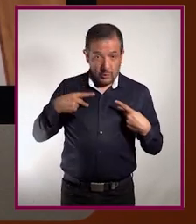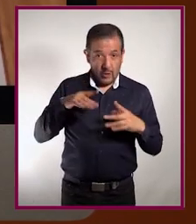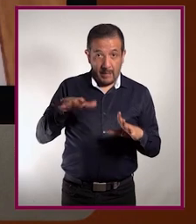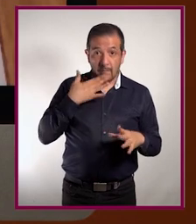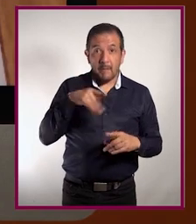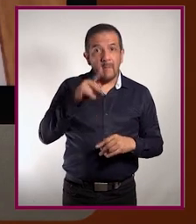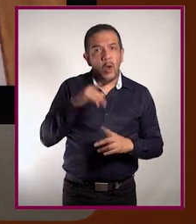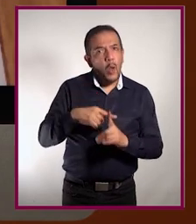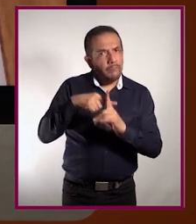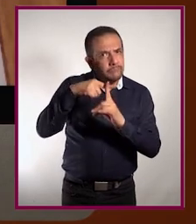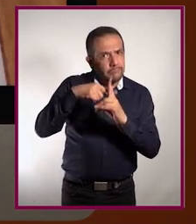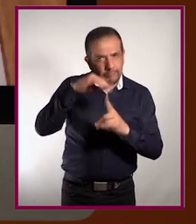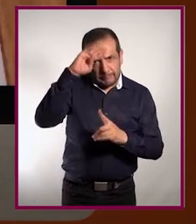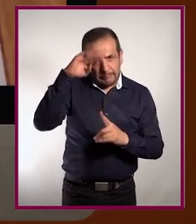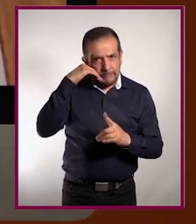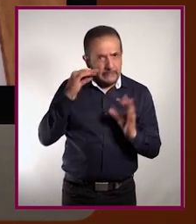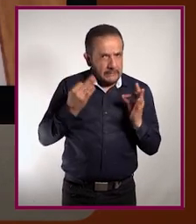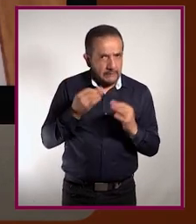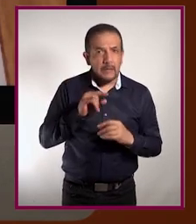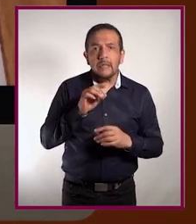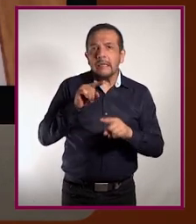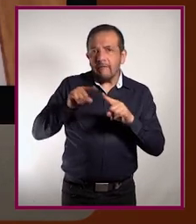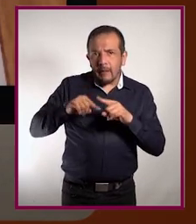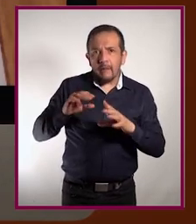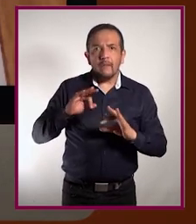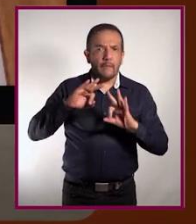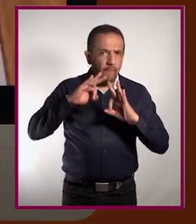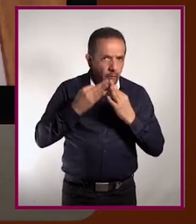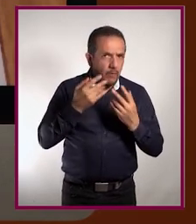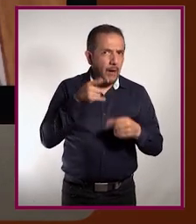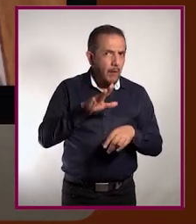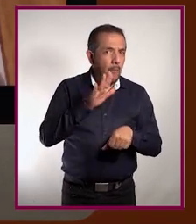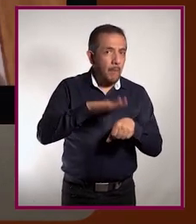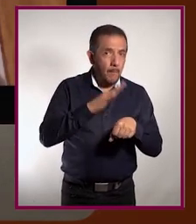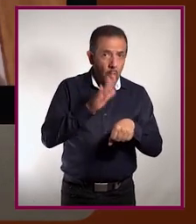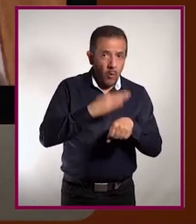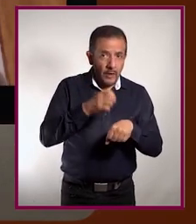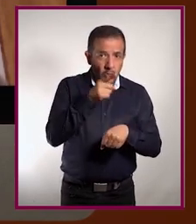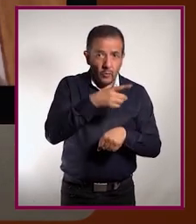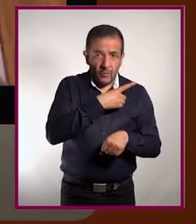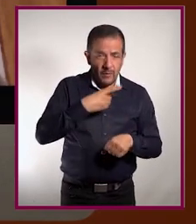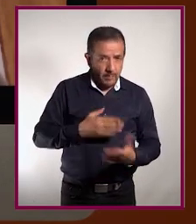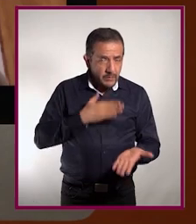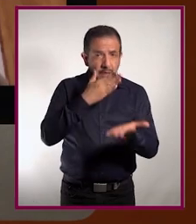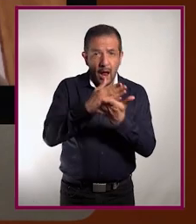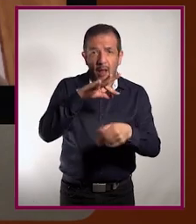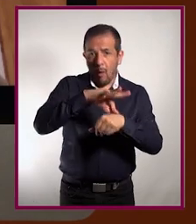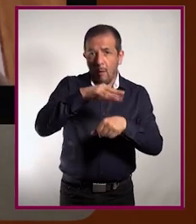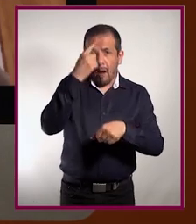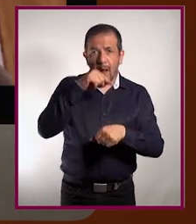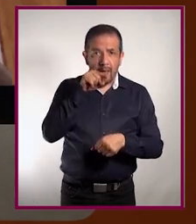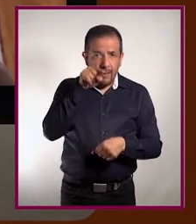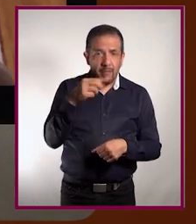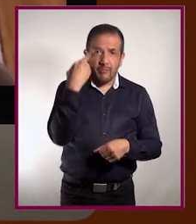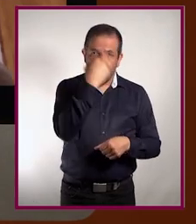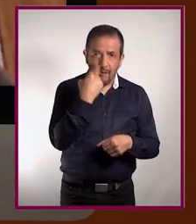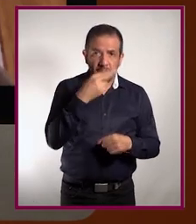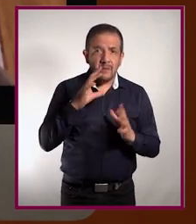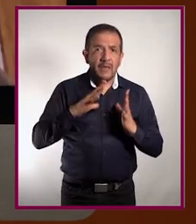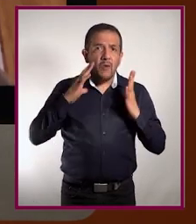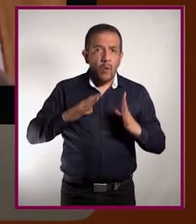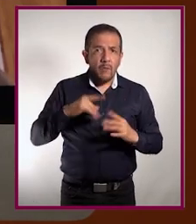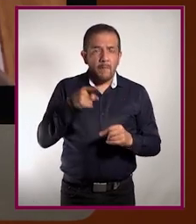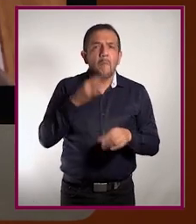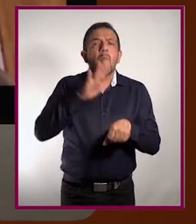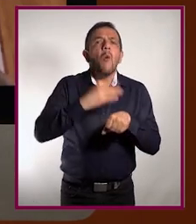la fiebre puede ser por otras cosas. Entonces, lo más importante es acudir con un doctor o una doctora para ver exactamente qué es lo que